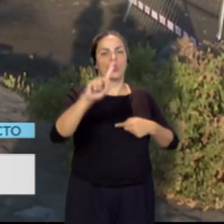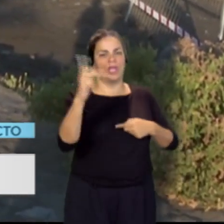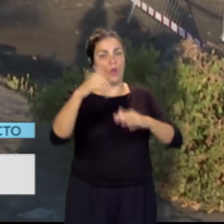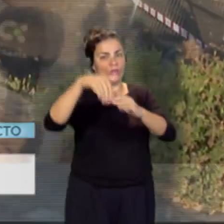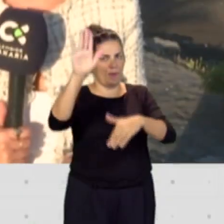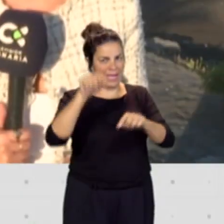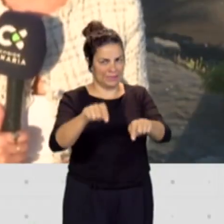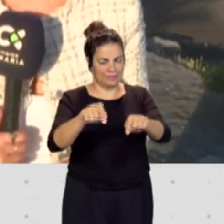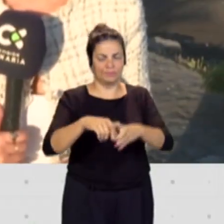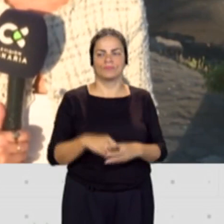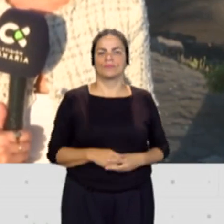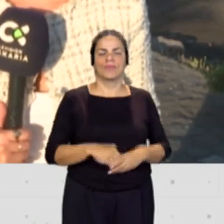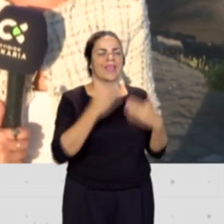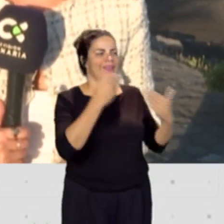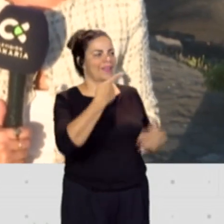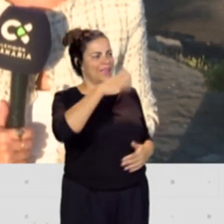Tenerife. Muchas gracias, Gemma. Muy buenos días.